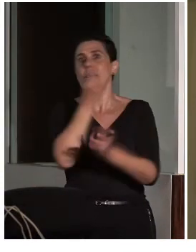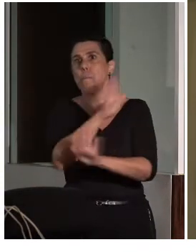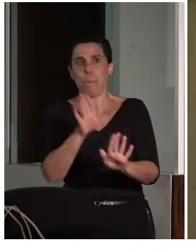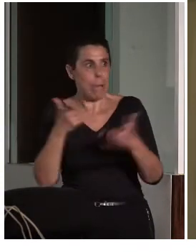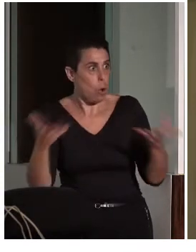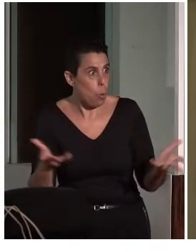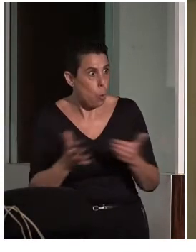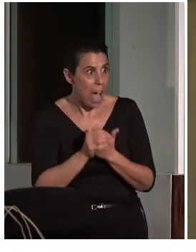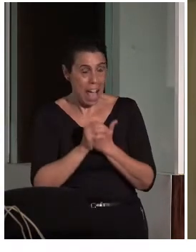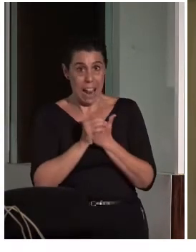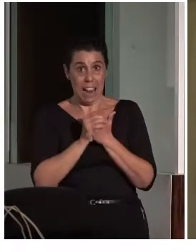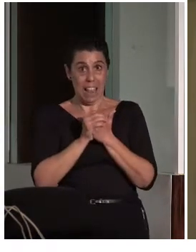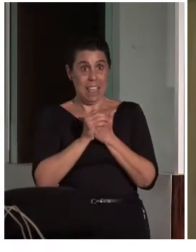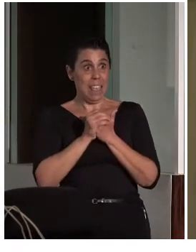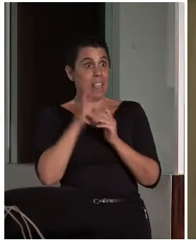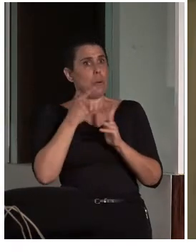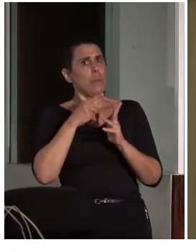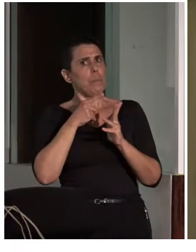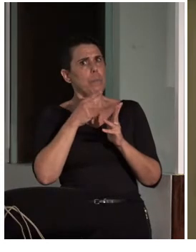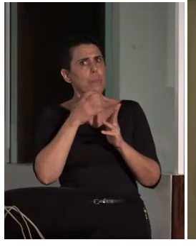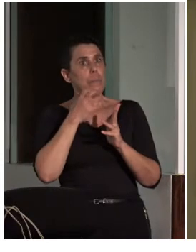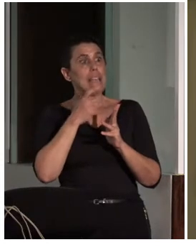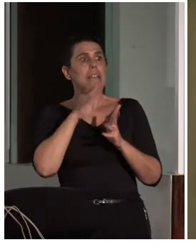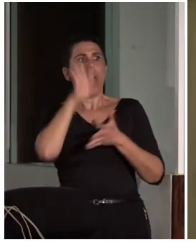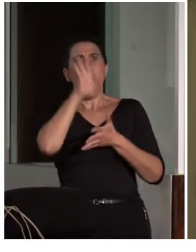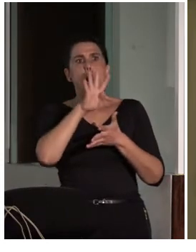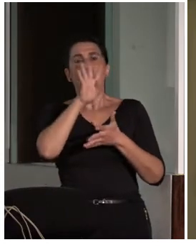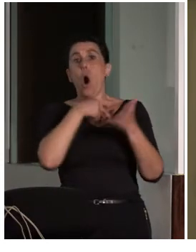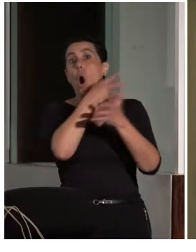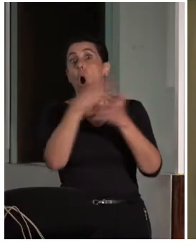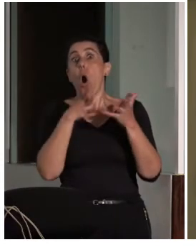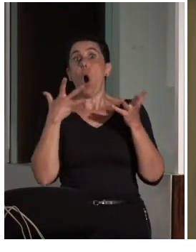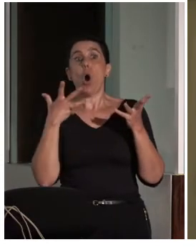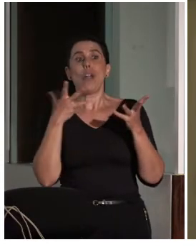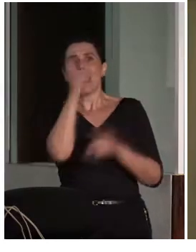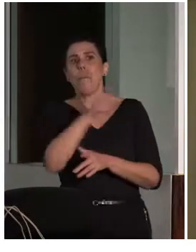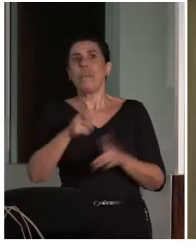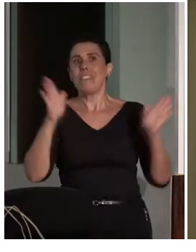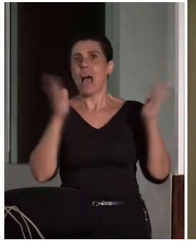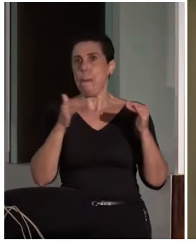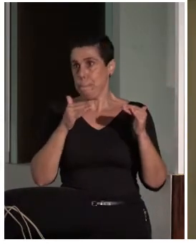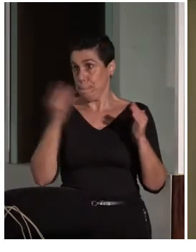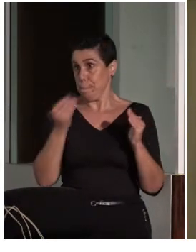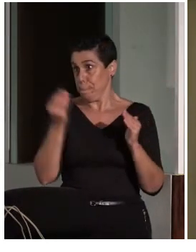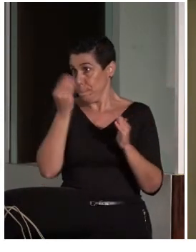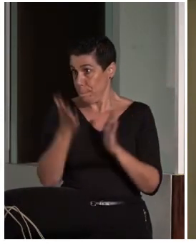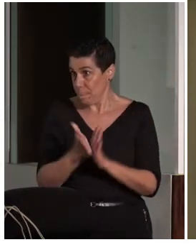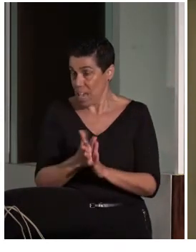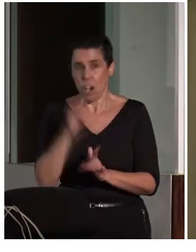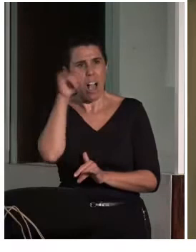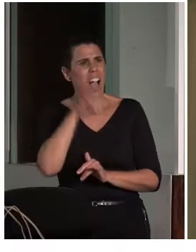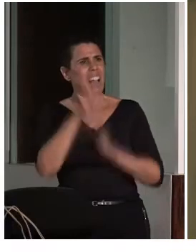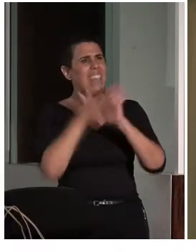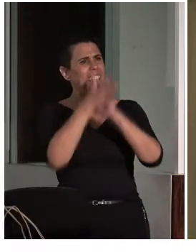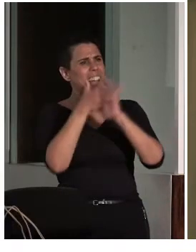personas hubiese en esa visita. Yo se ha hablado aquí de derecho, de inclusión, de